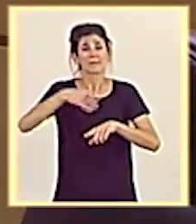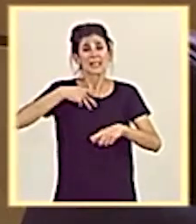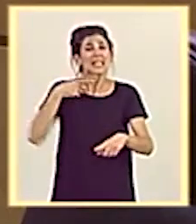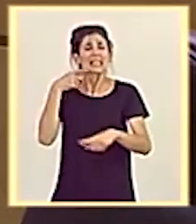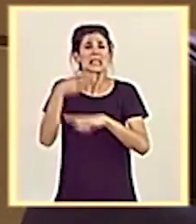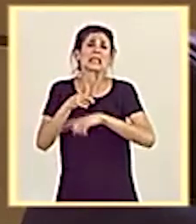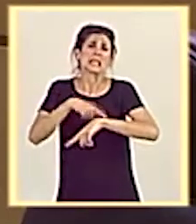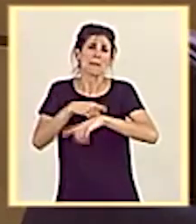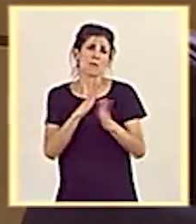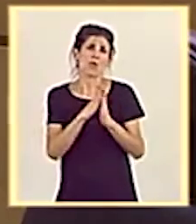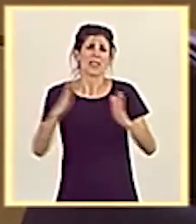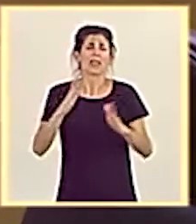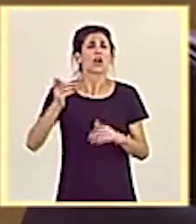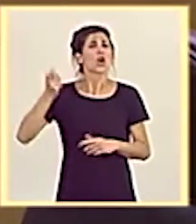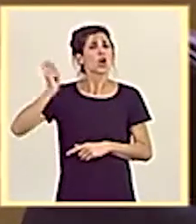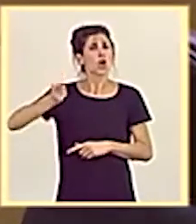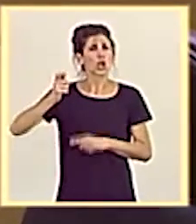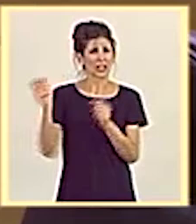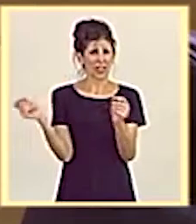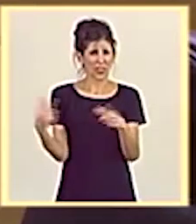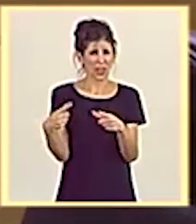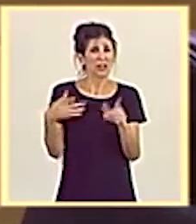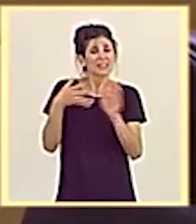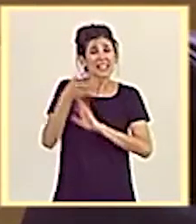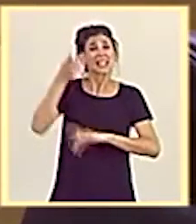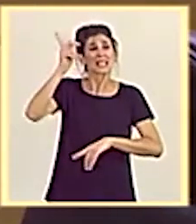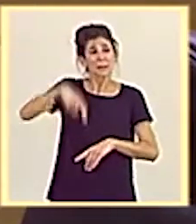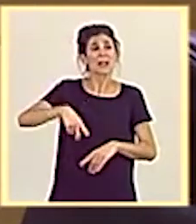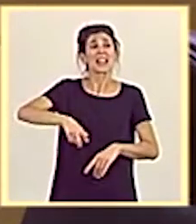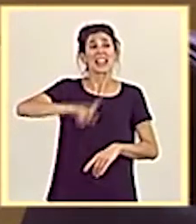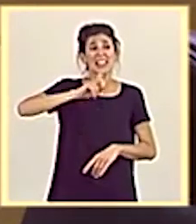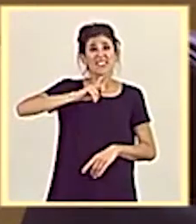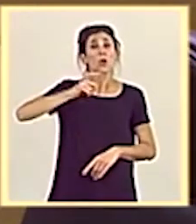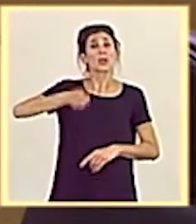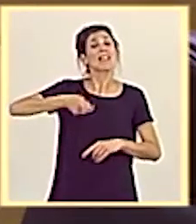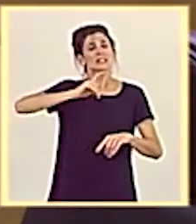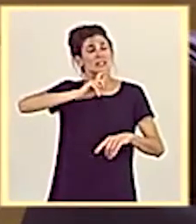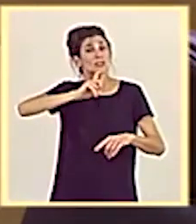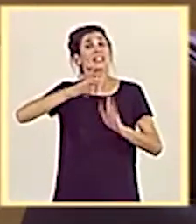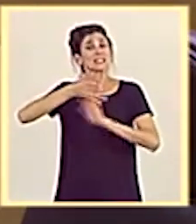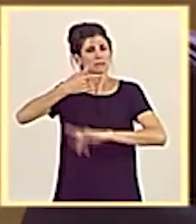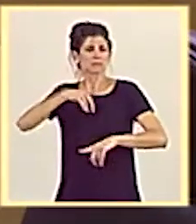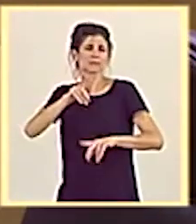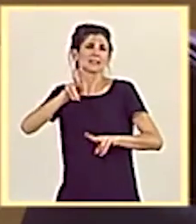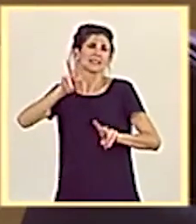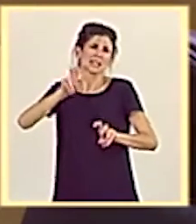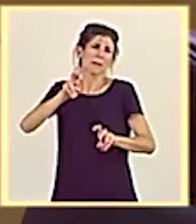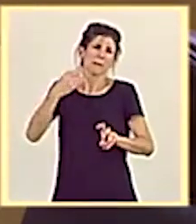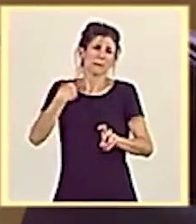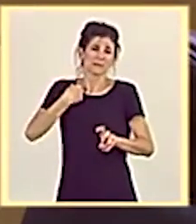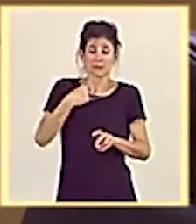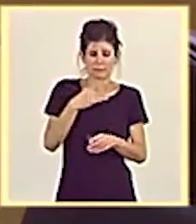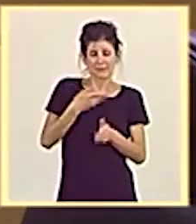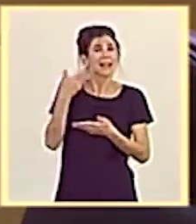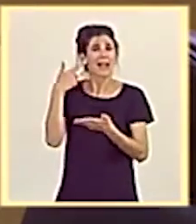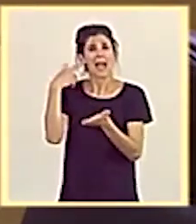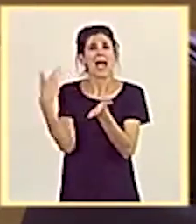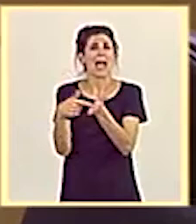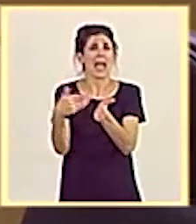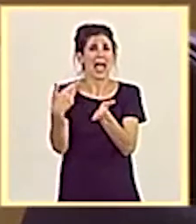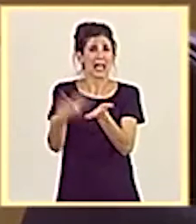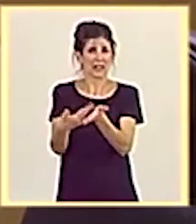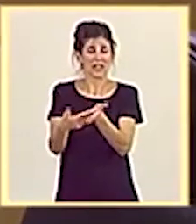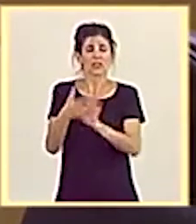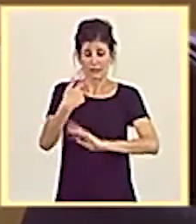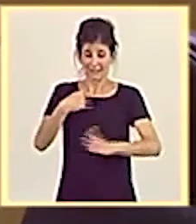tiempo de cotización requerido, así como para resolver las dificultades que se presentan respecto a la acreditación del mismo. Y visto esto, le